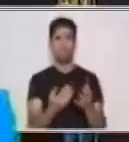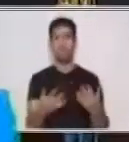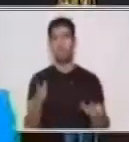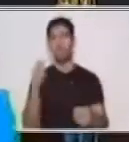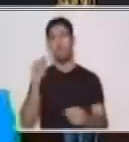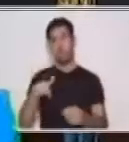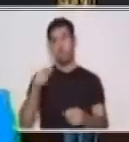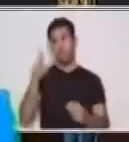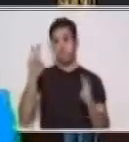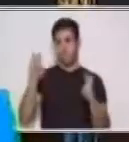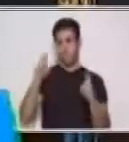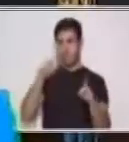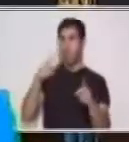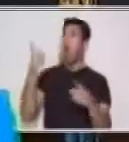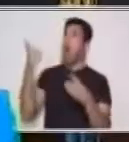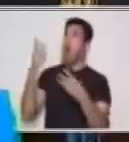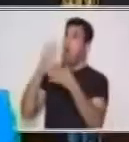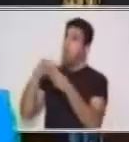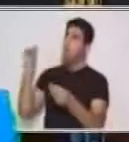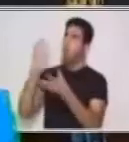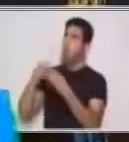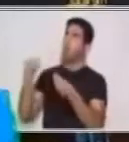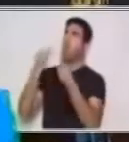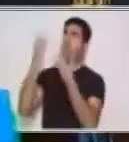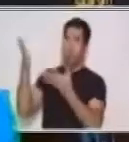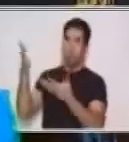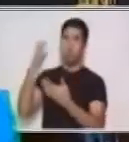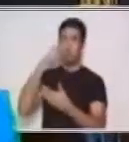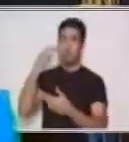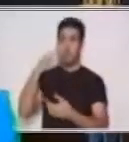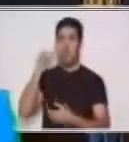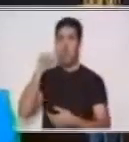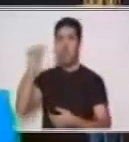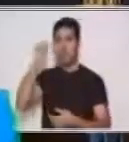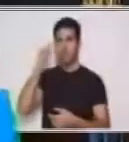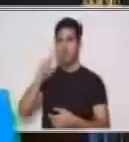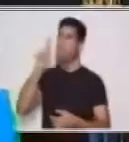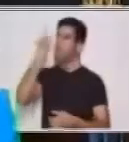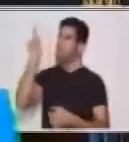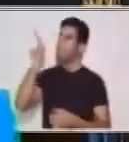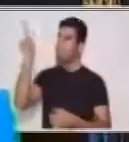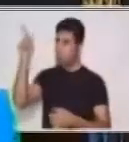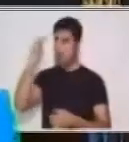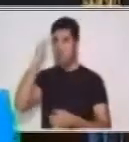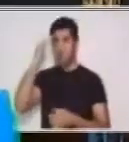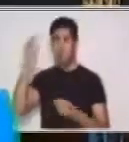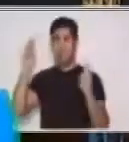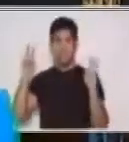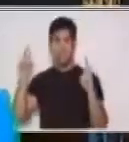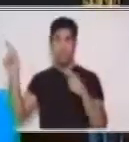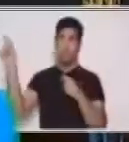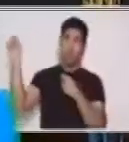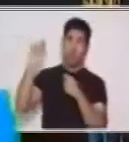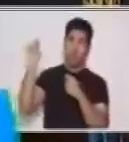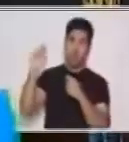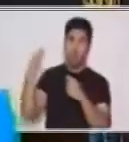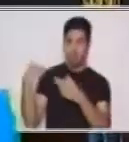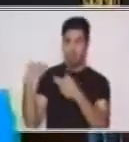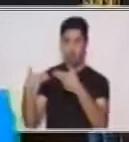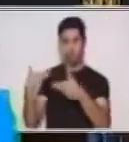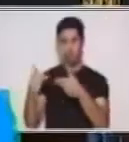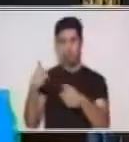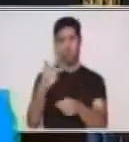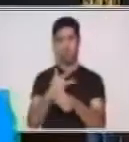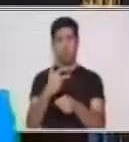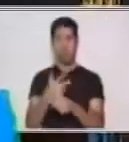comparte con un adulto lo que aprendiste es el día de hoy y pregúntale qué sabe él sobre esta tradición que es patrimonio